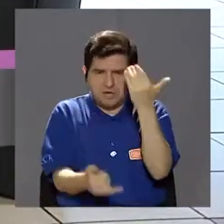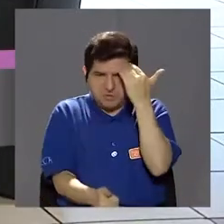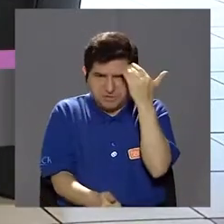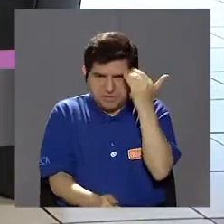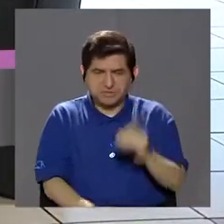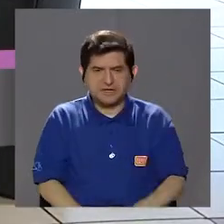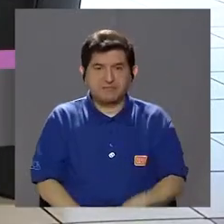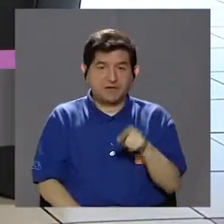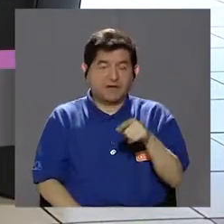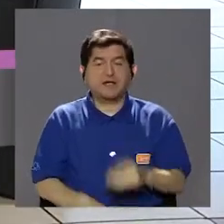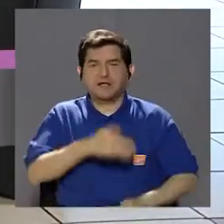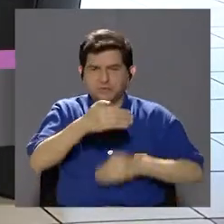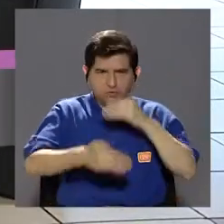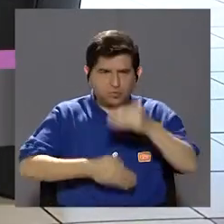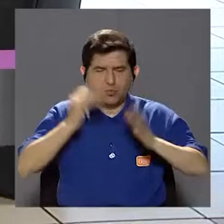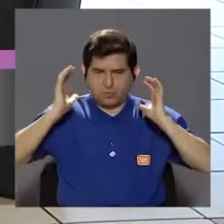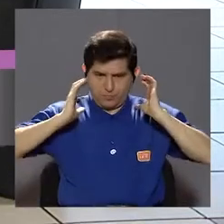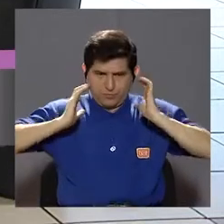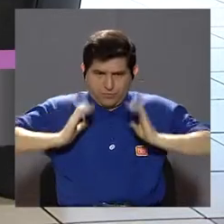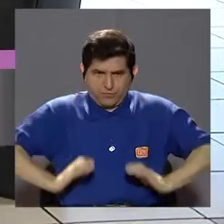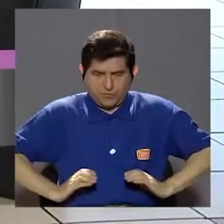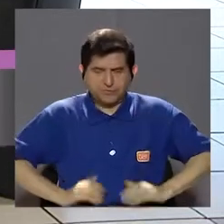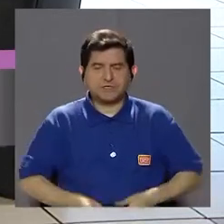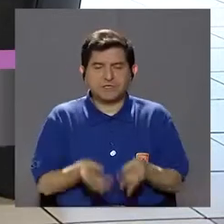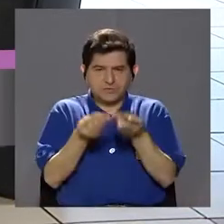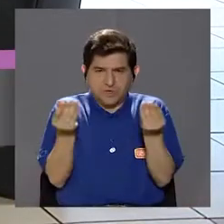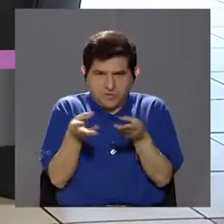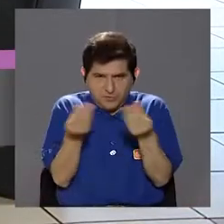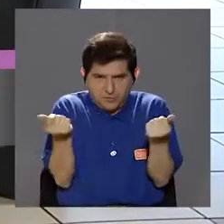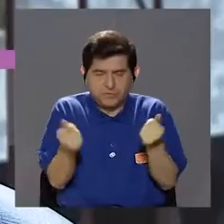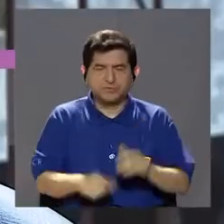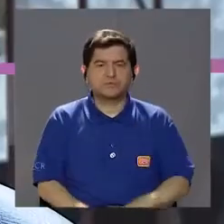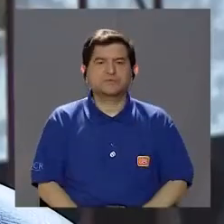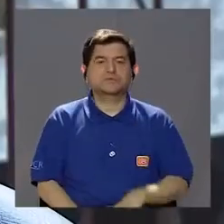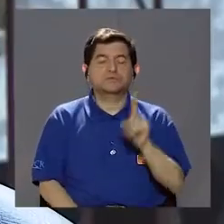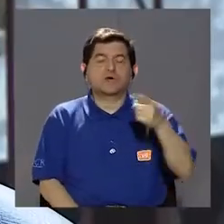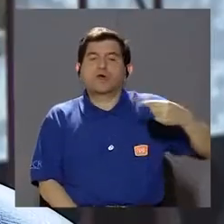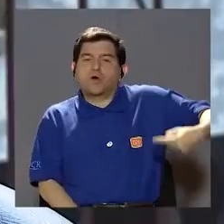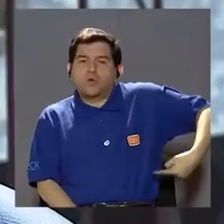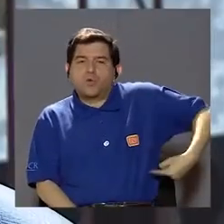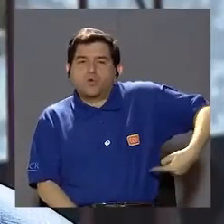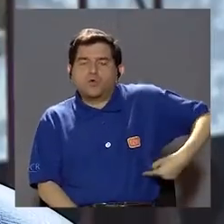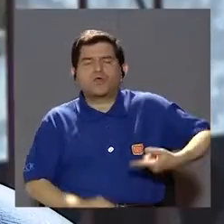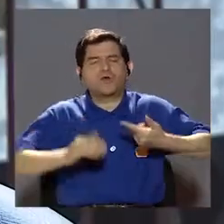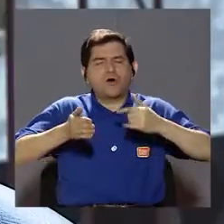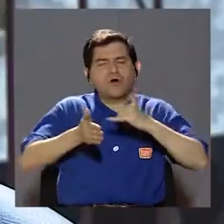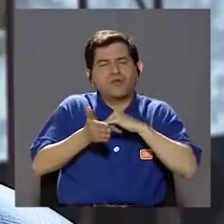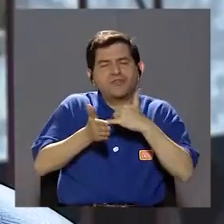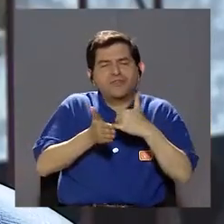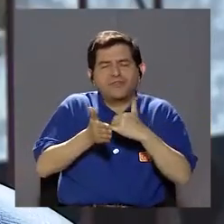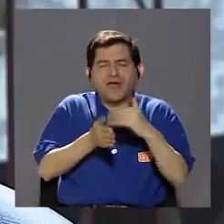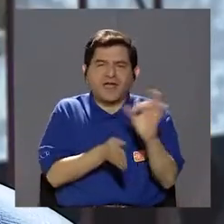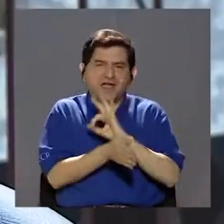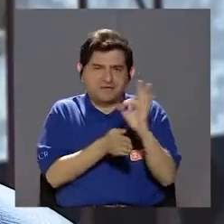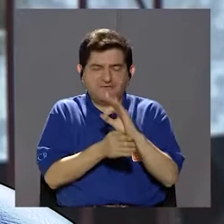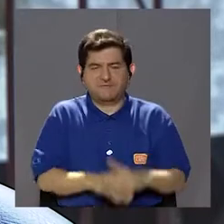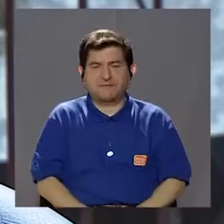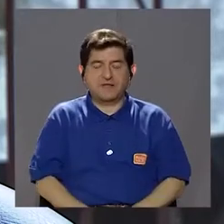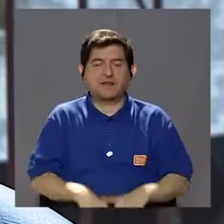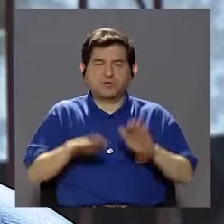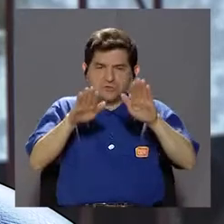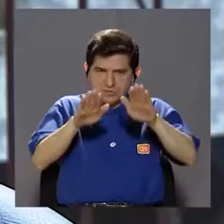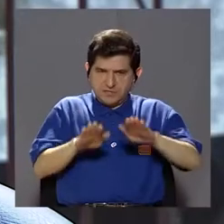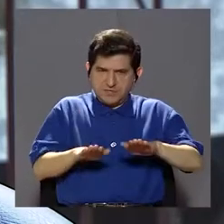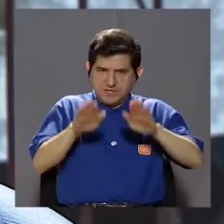primero, ya sabemos que es una base metabólica, lo que produce el espolón, hay un riñón que está débil, es un función, entonces